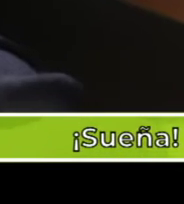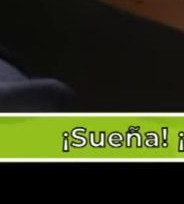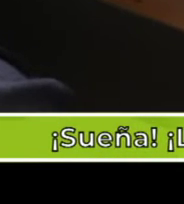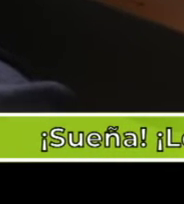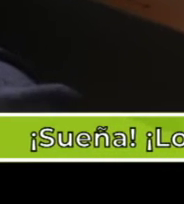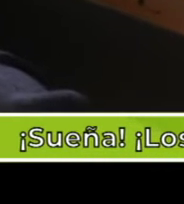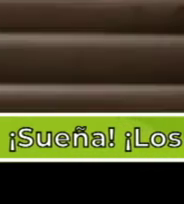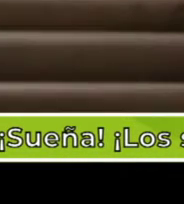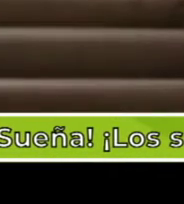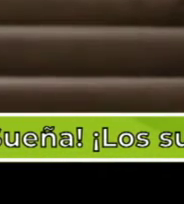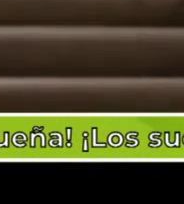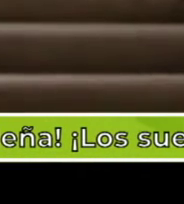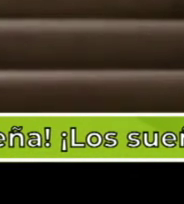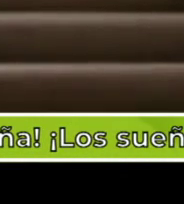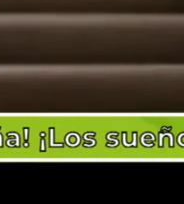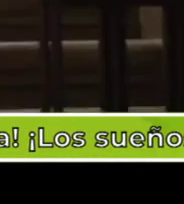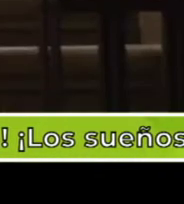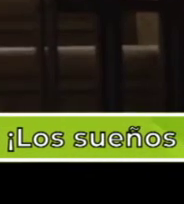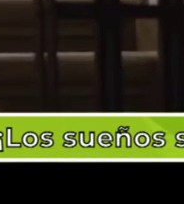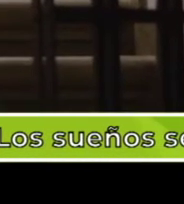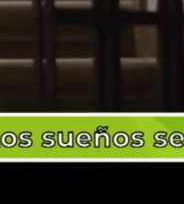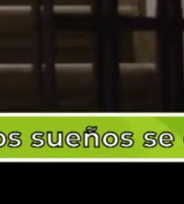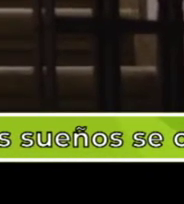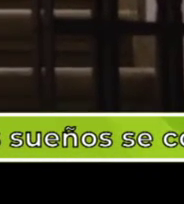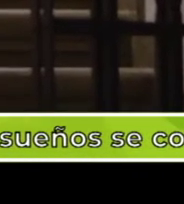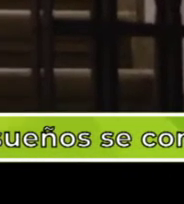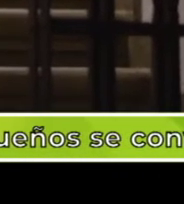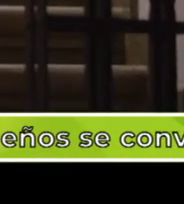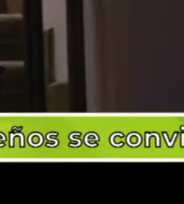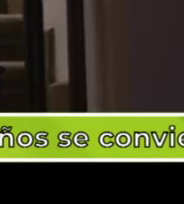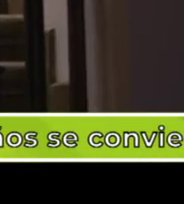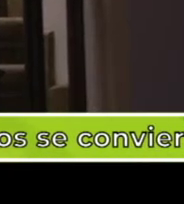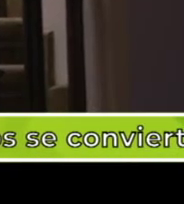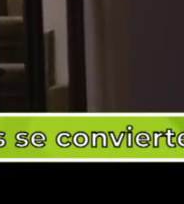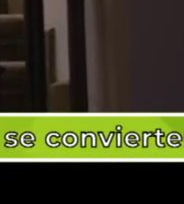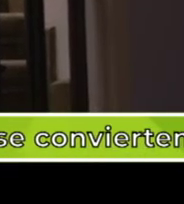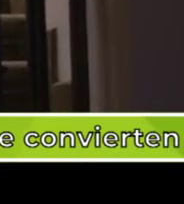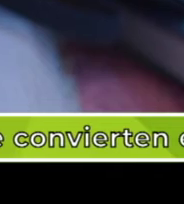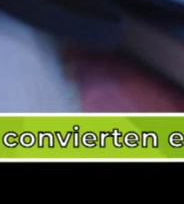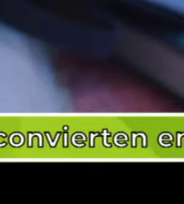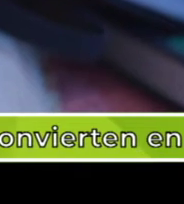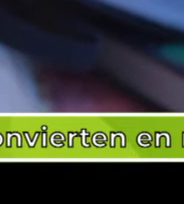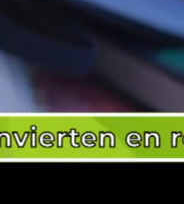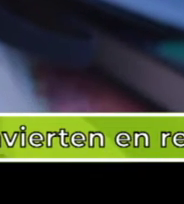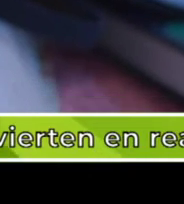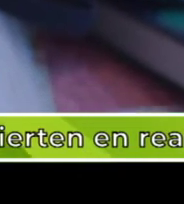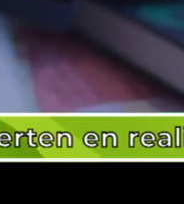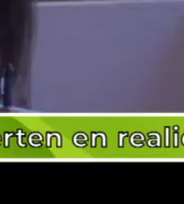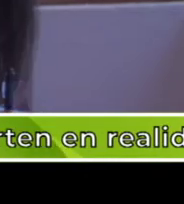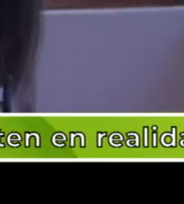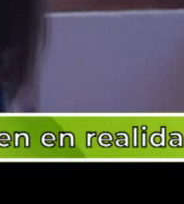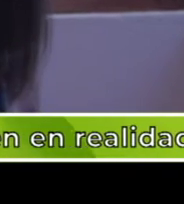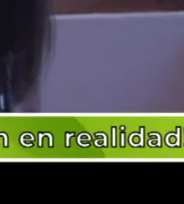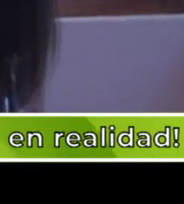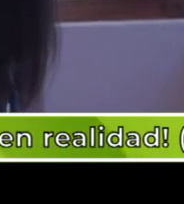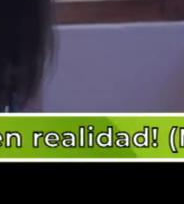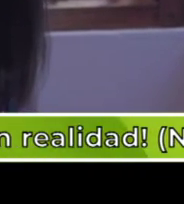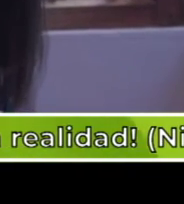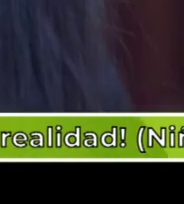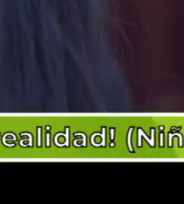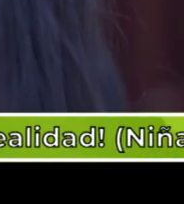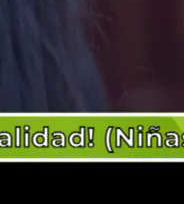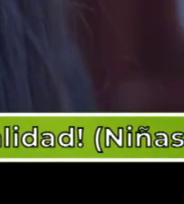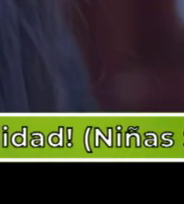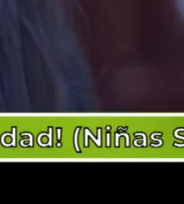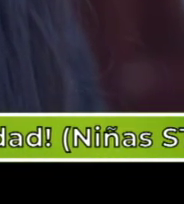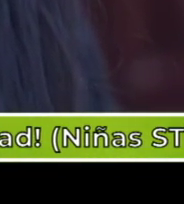Un día alguien me dijo, las matemáticas no son para mujeres. Así que decidí estudiar ingeniería en energía